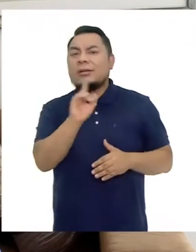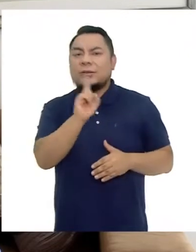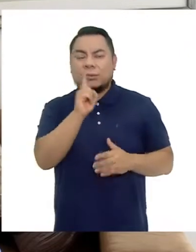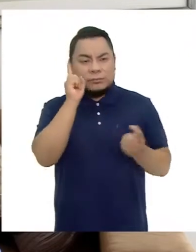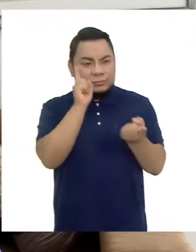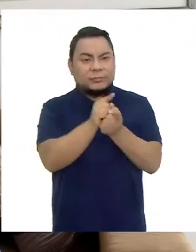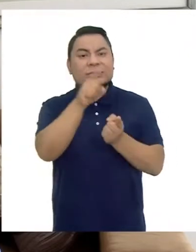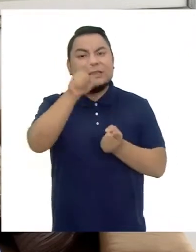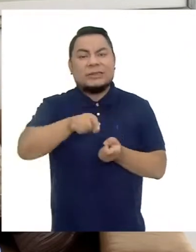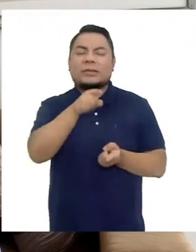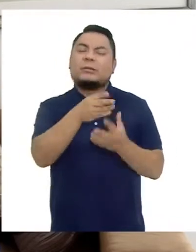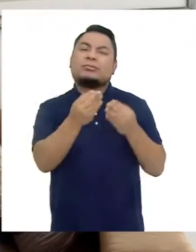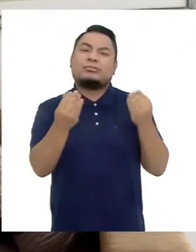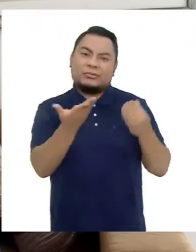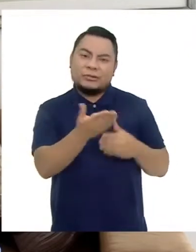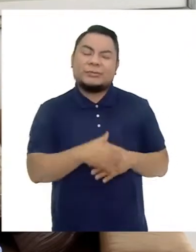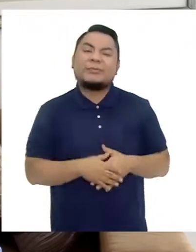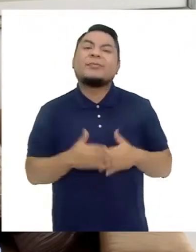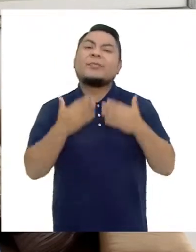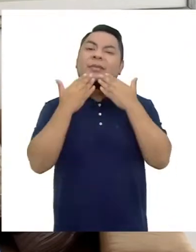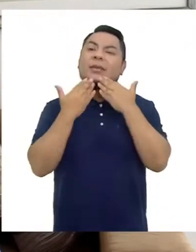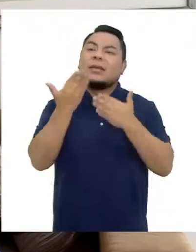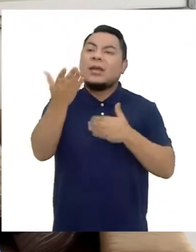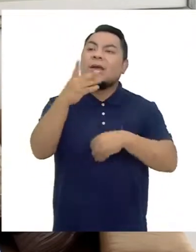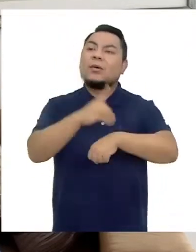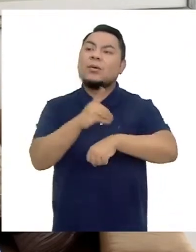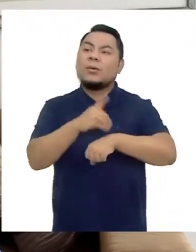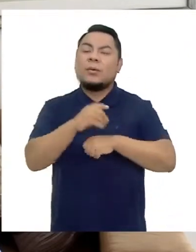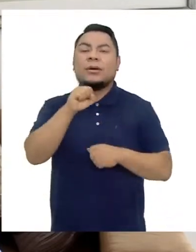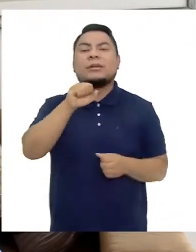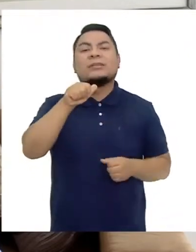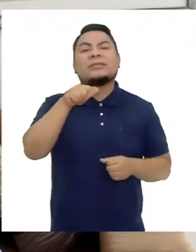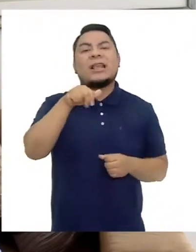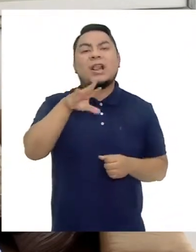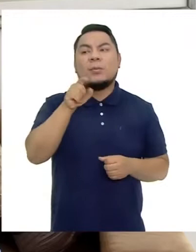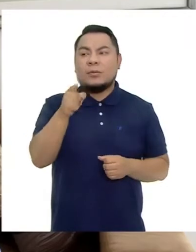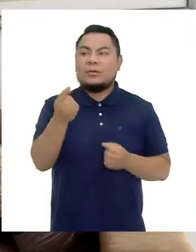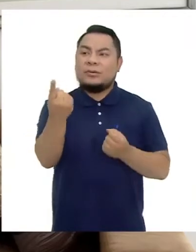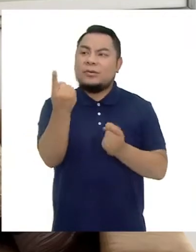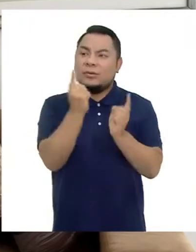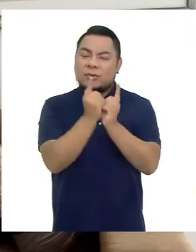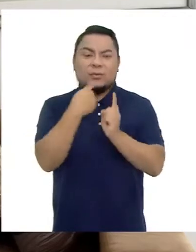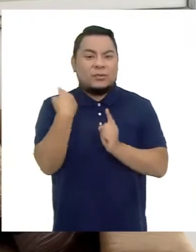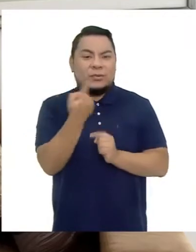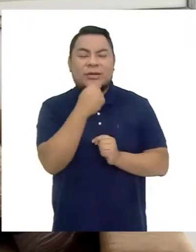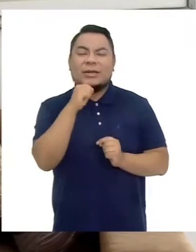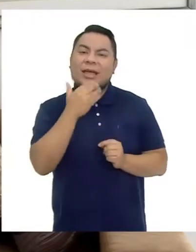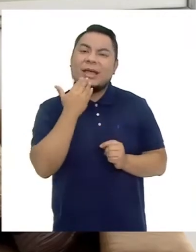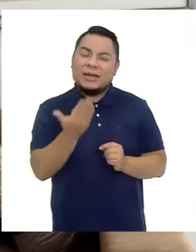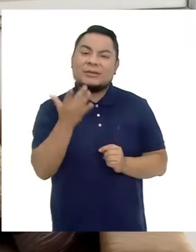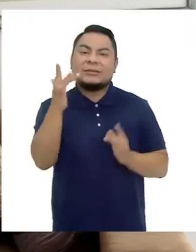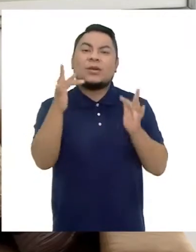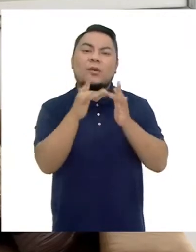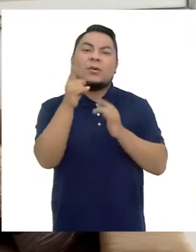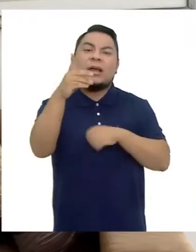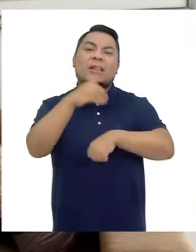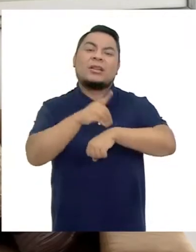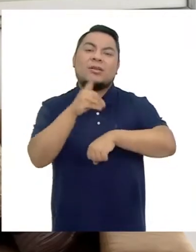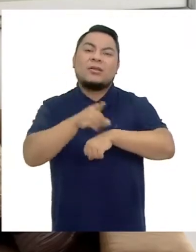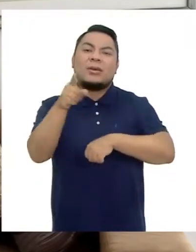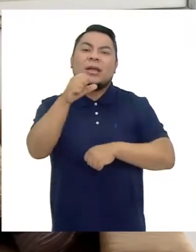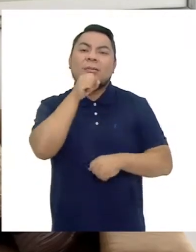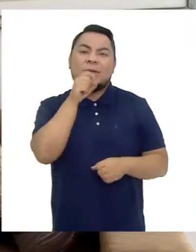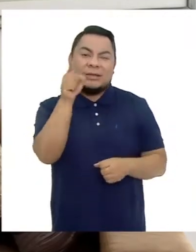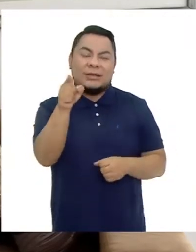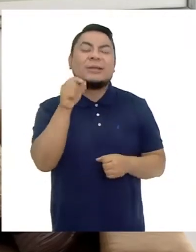damos a ellos Y lo necesitan muchísimo Gracias doctor Pedro Salomé Por haber estado Con nosotros Médico geriatra